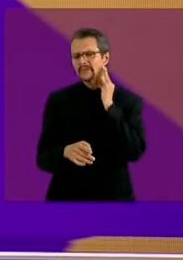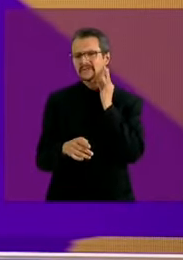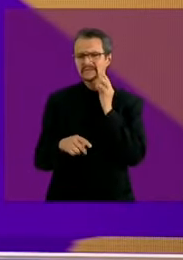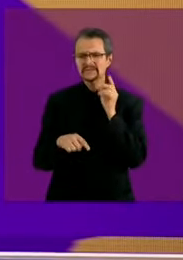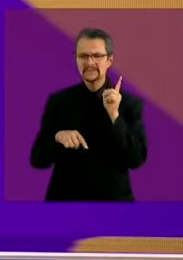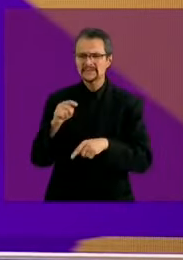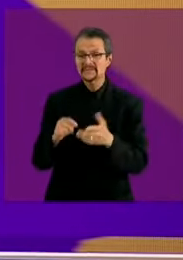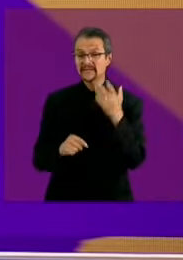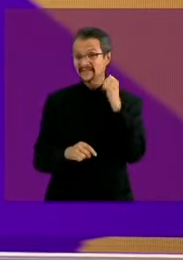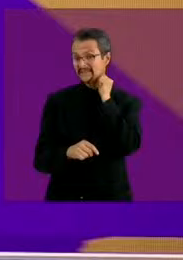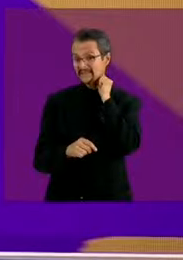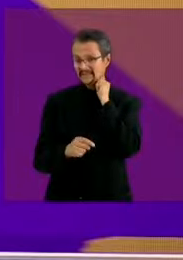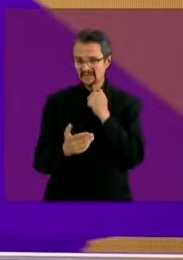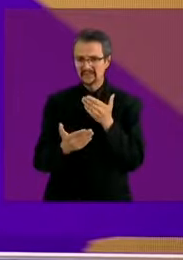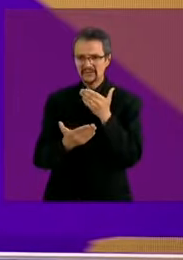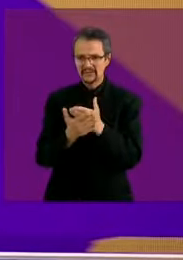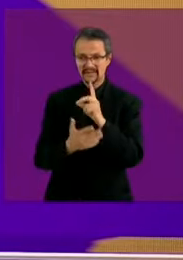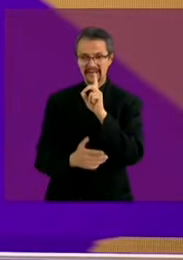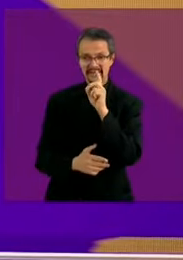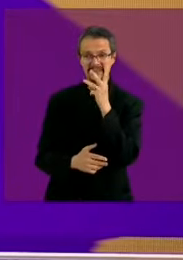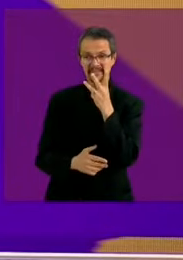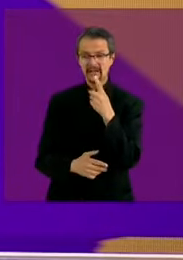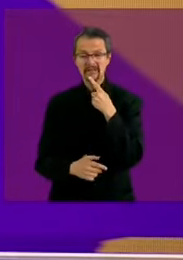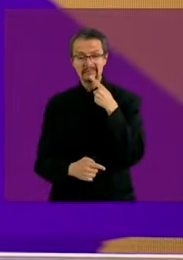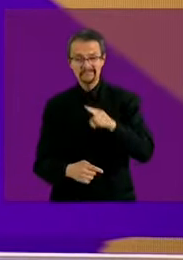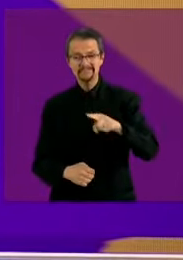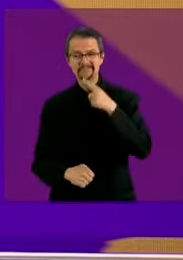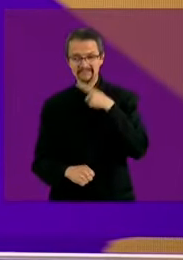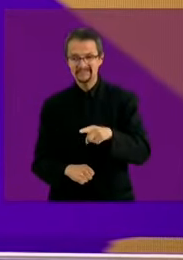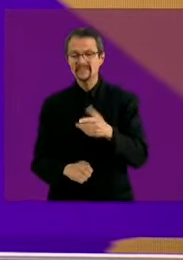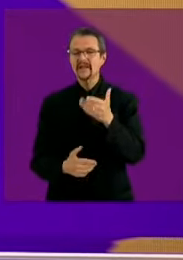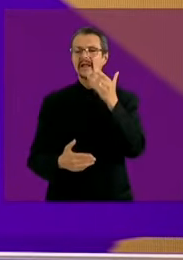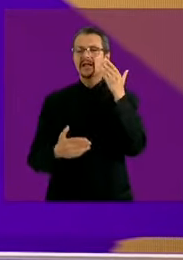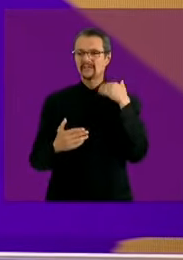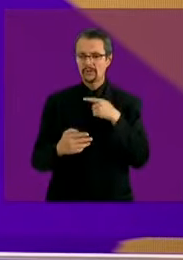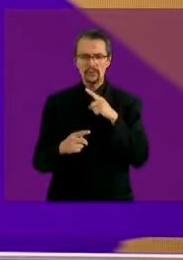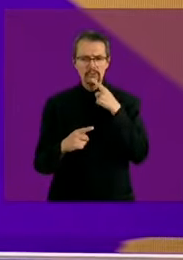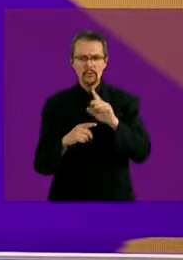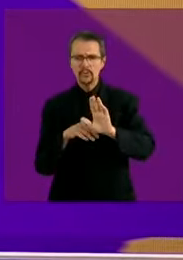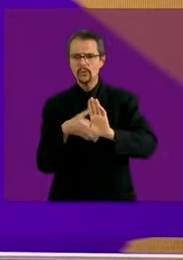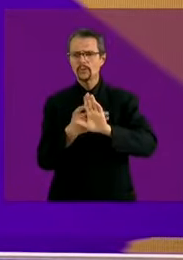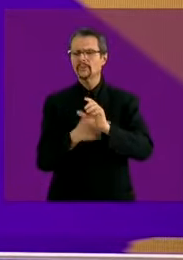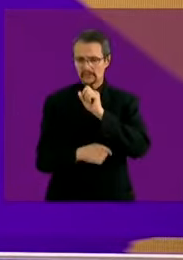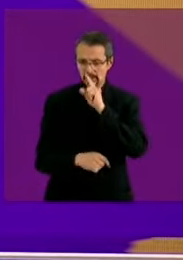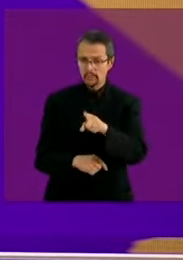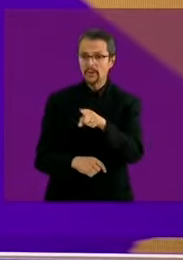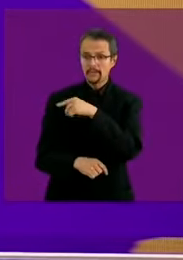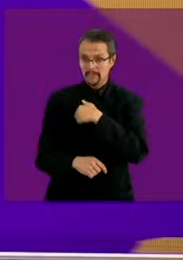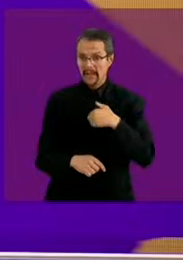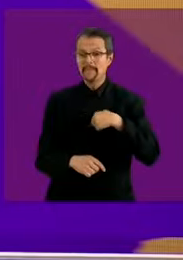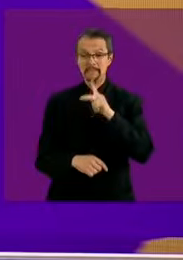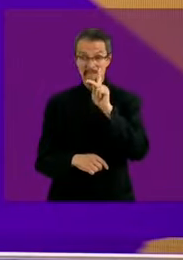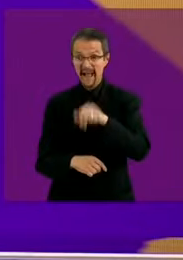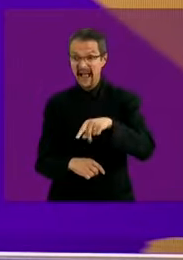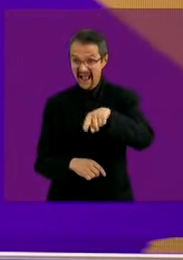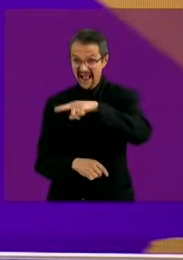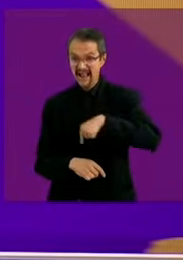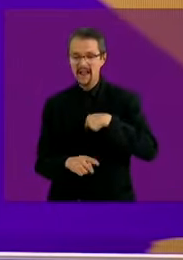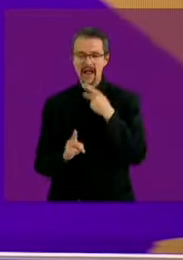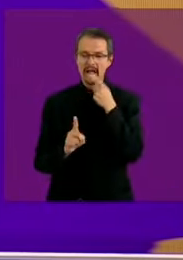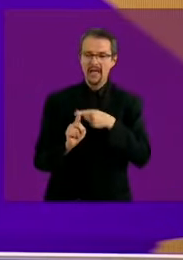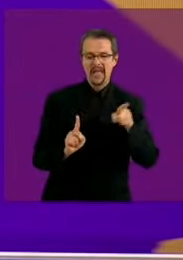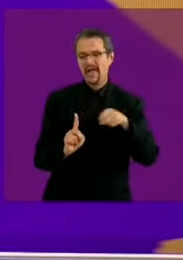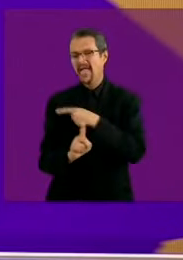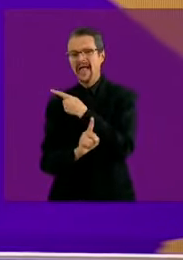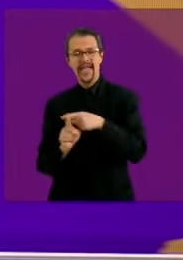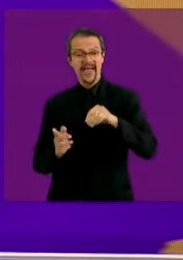33 denuncias, inclusive a integrantes del PAN. Yo no me ando con rodeos. La corrupción se debe de